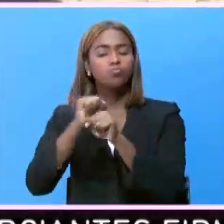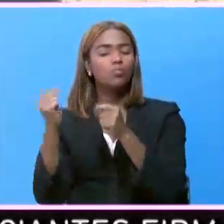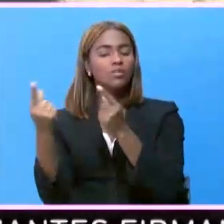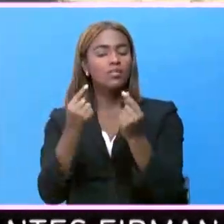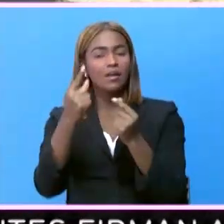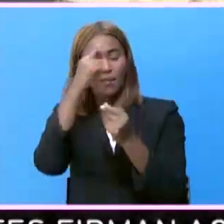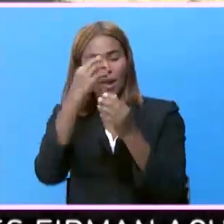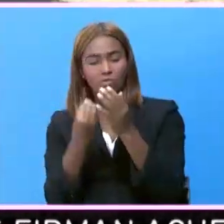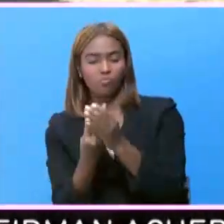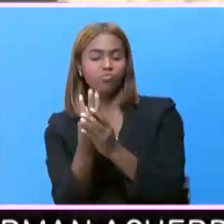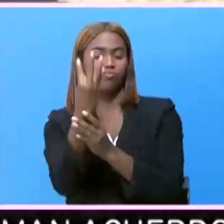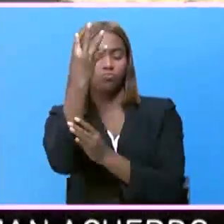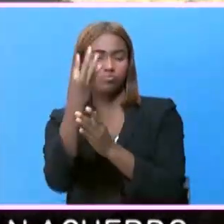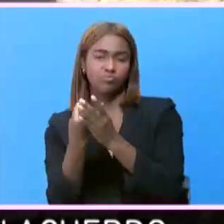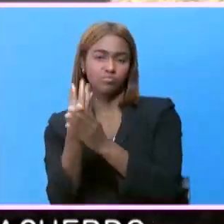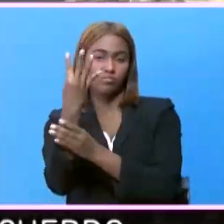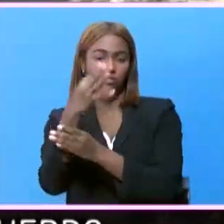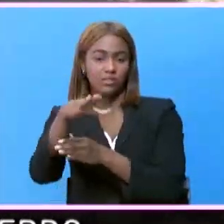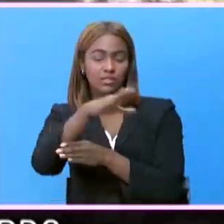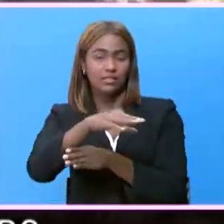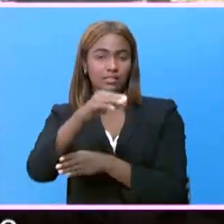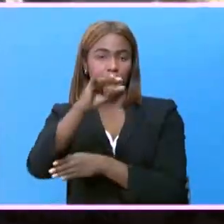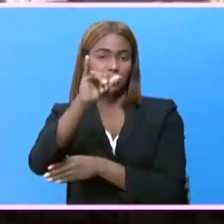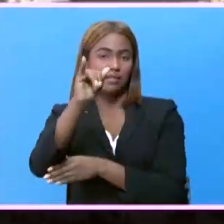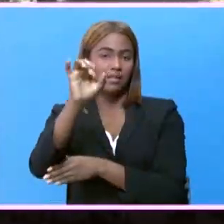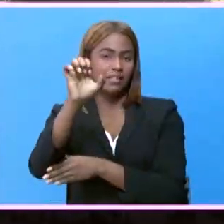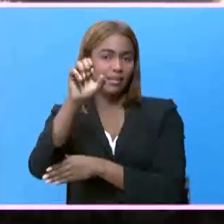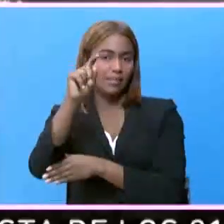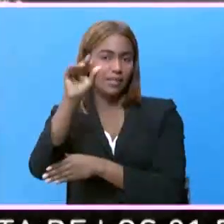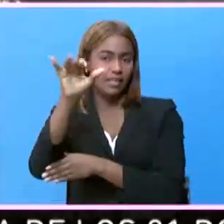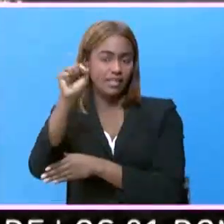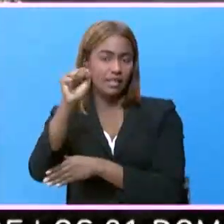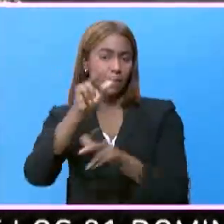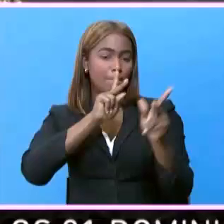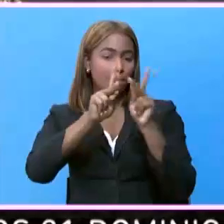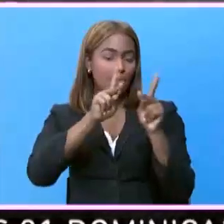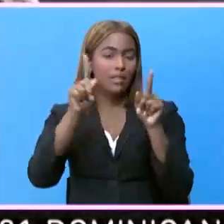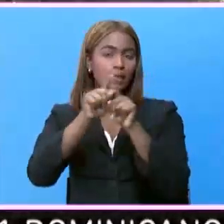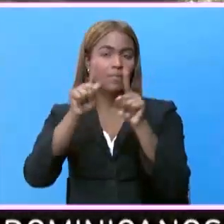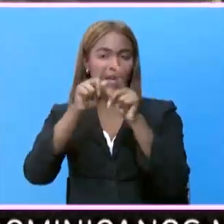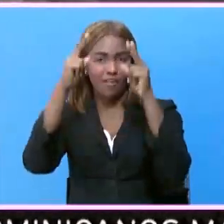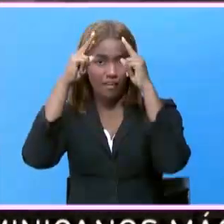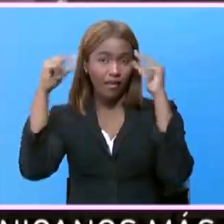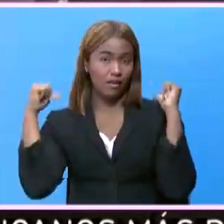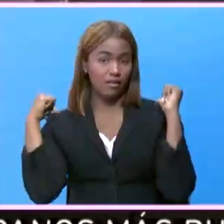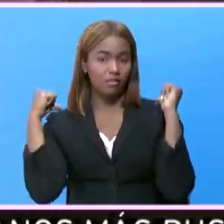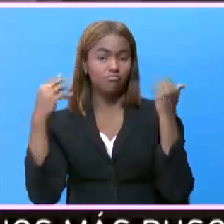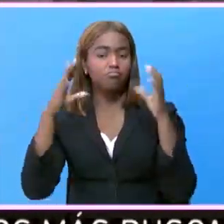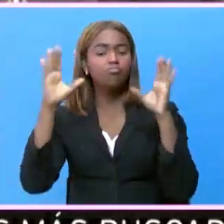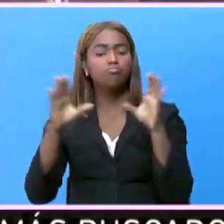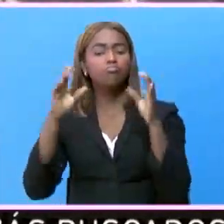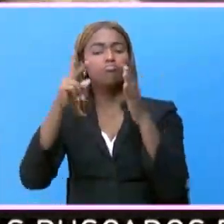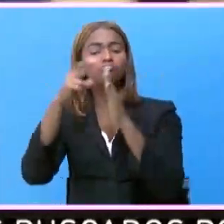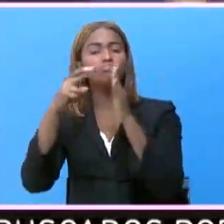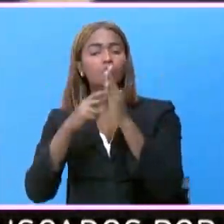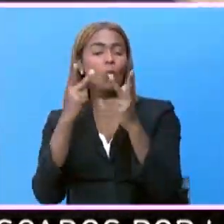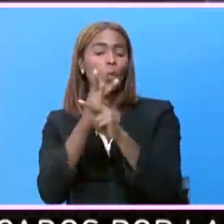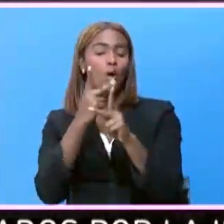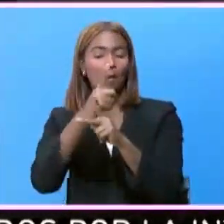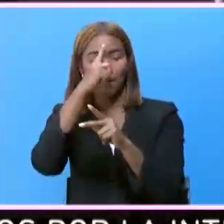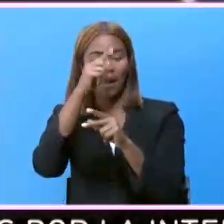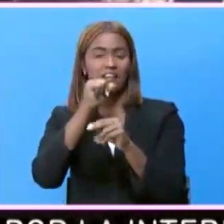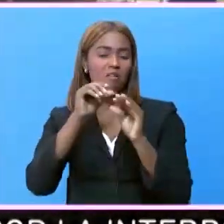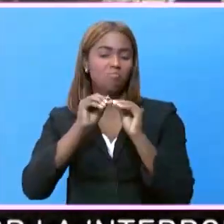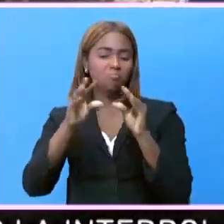reforestación simultánea en San José de las Matas, Puerto Plata y Villa Altagracia, que se realizó bajo un protocolo preventivo para